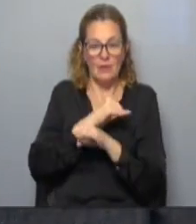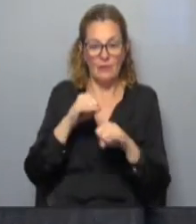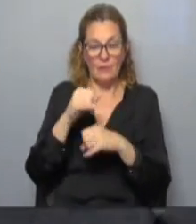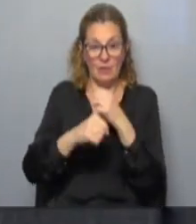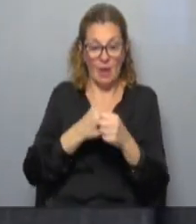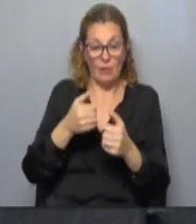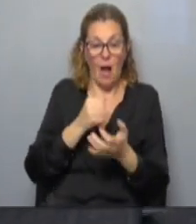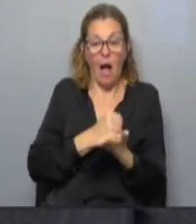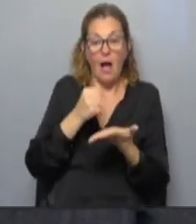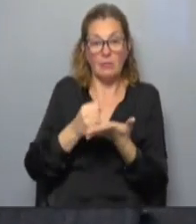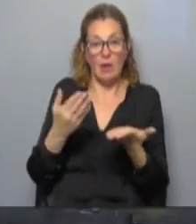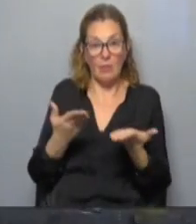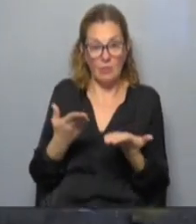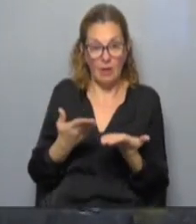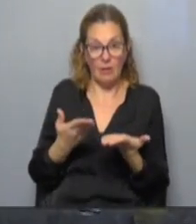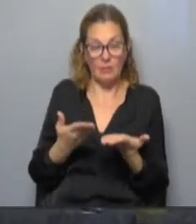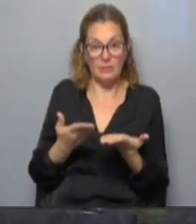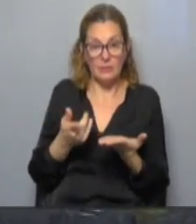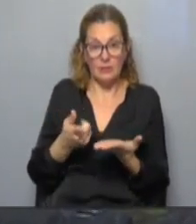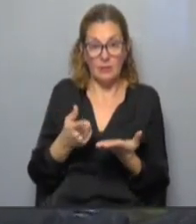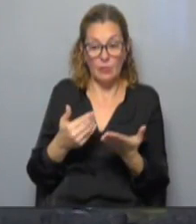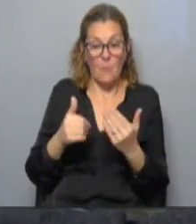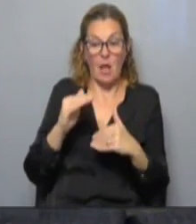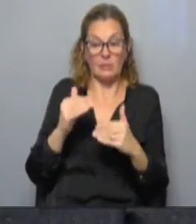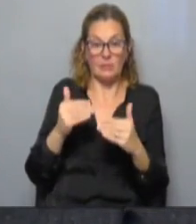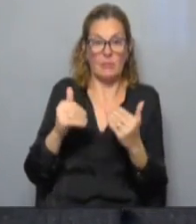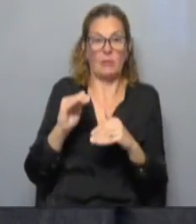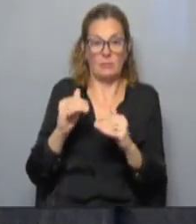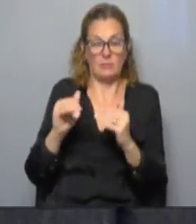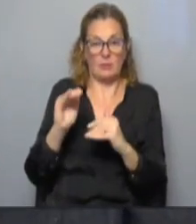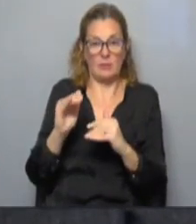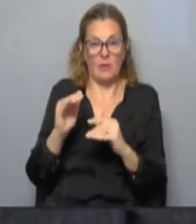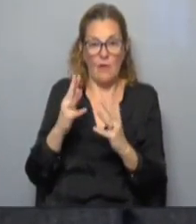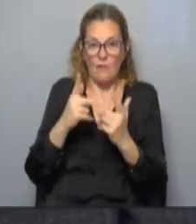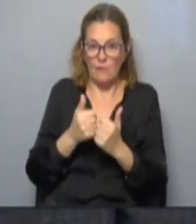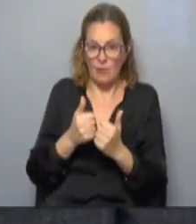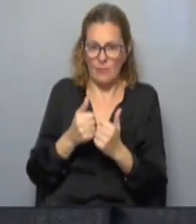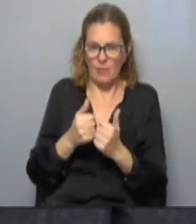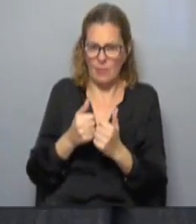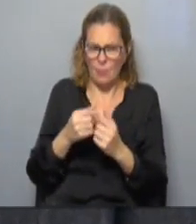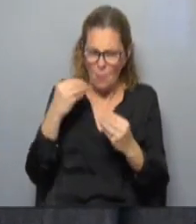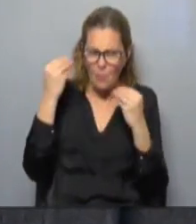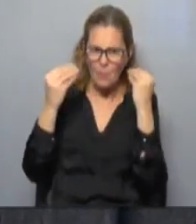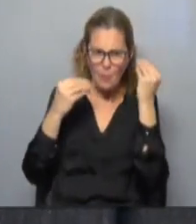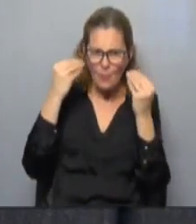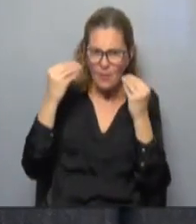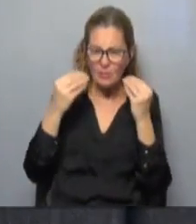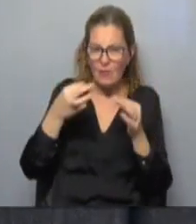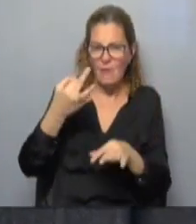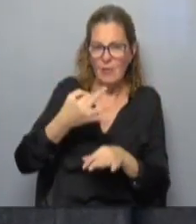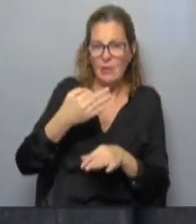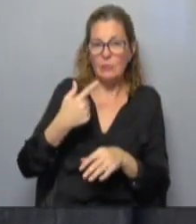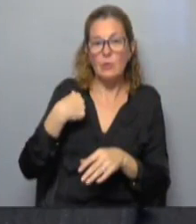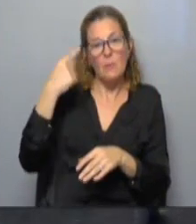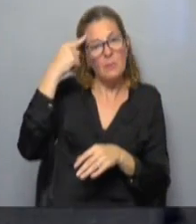año para acá, que eso se ha intensificado en forma realmente muy preocupante. Entonces yo creo que el